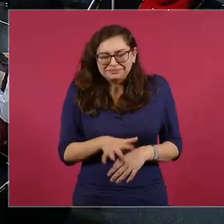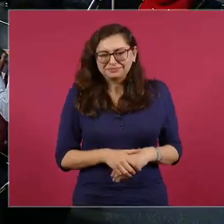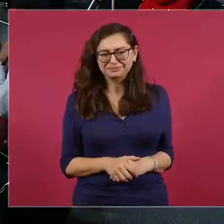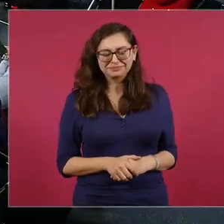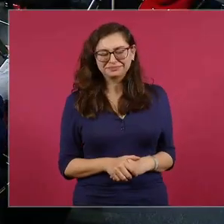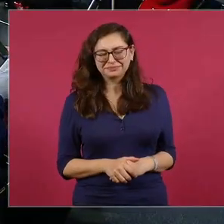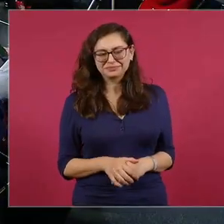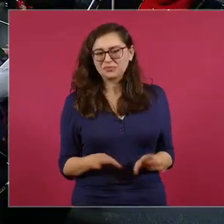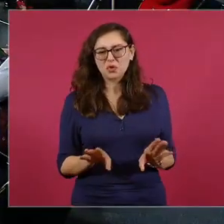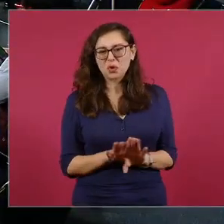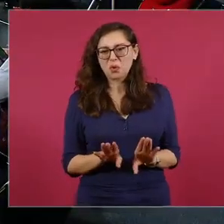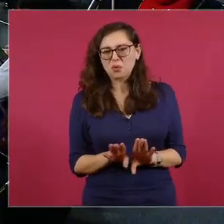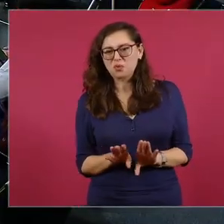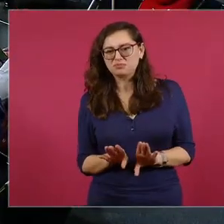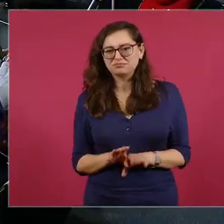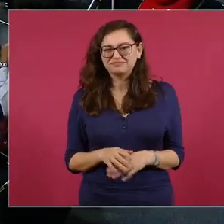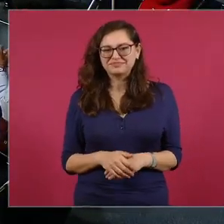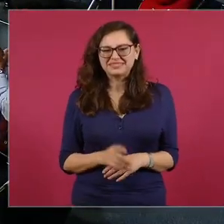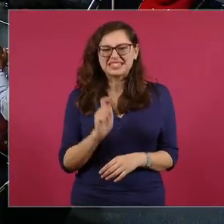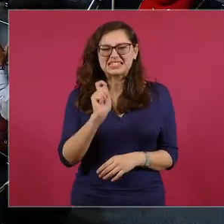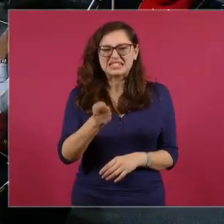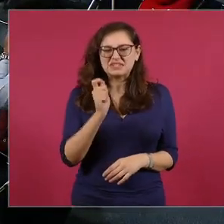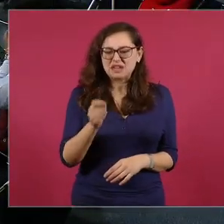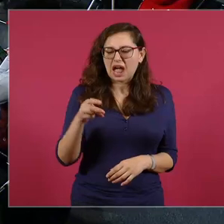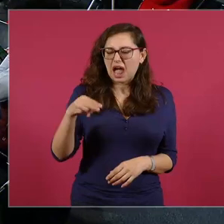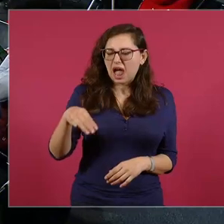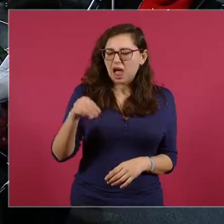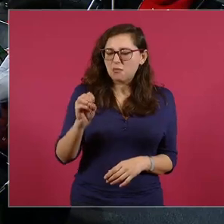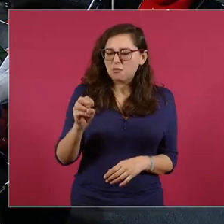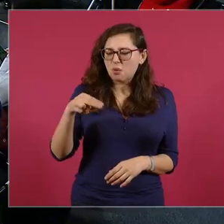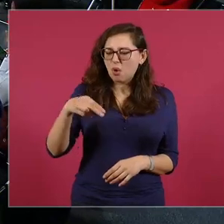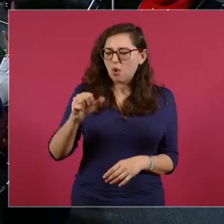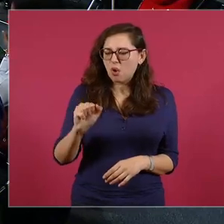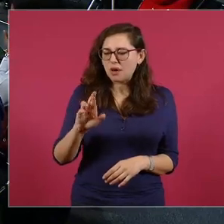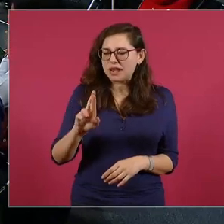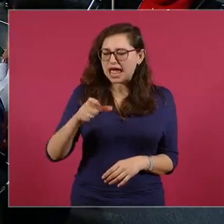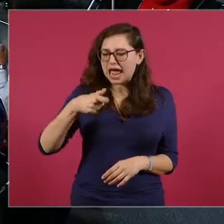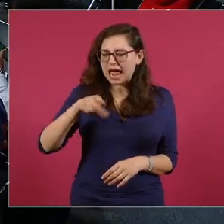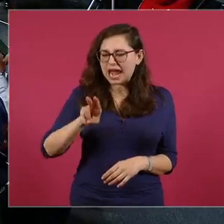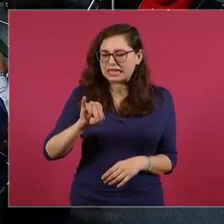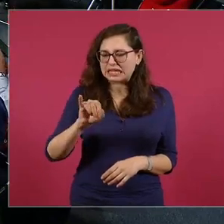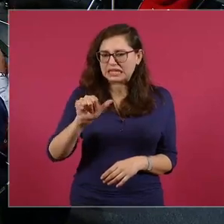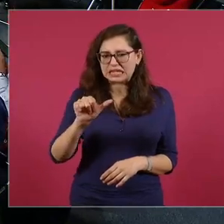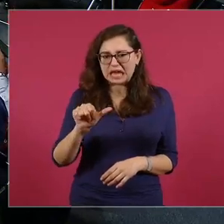una monarquía es donde